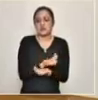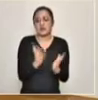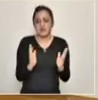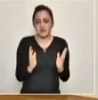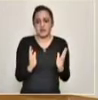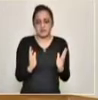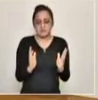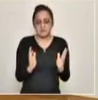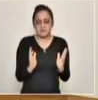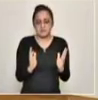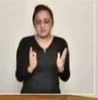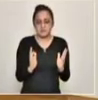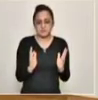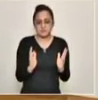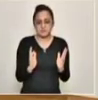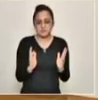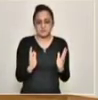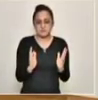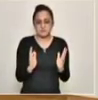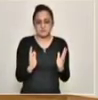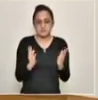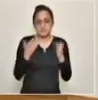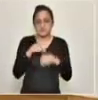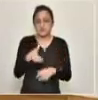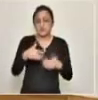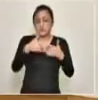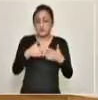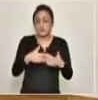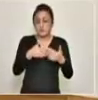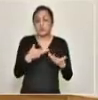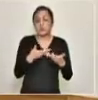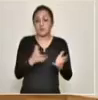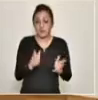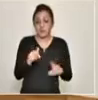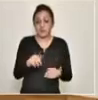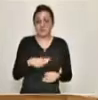a través de una empresa pública